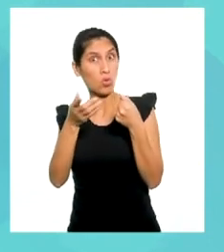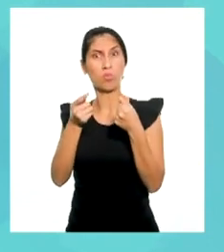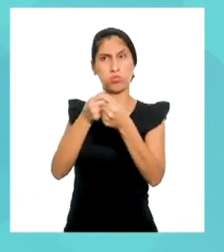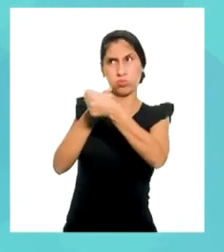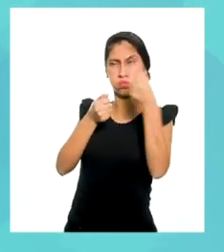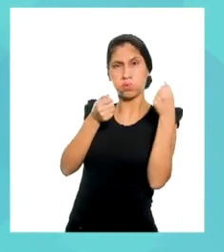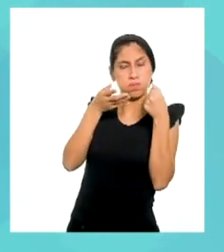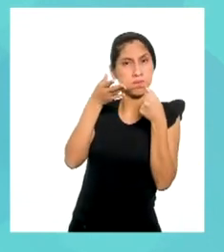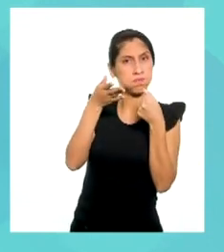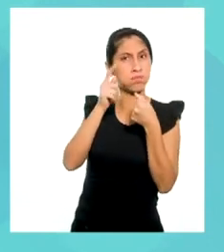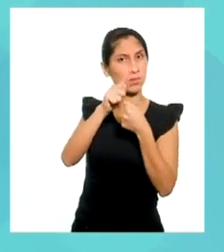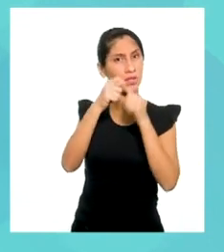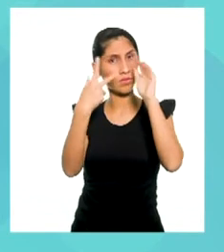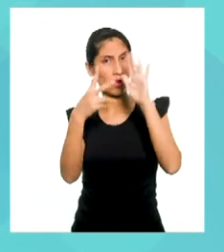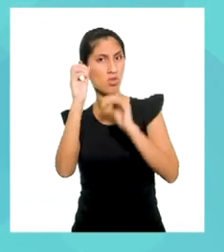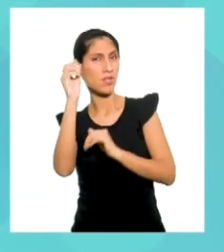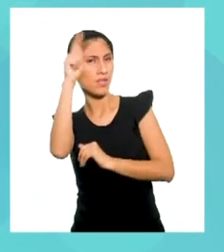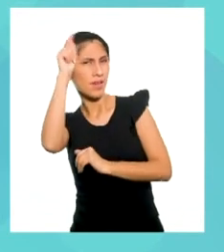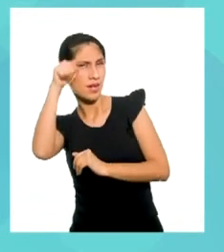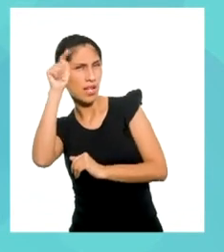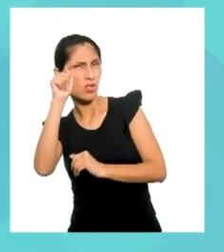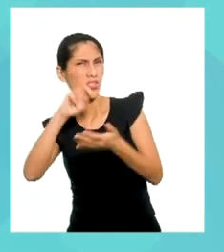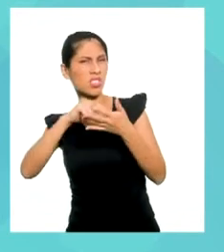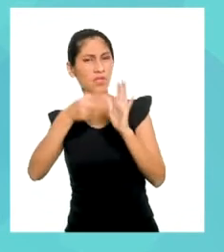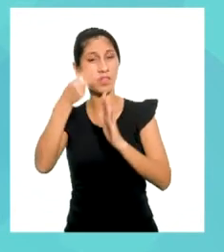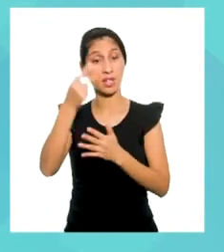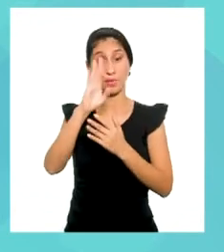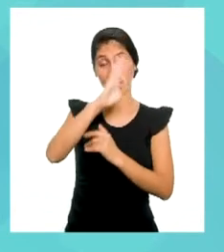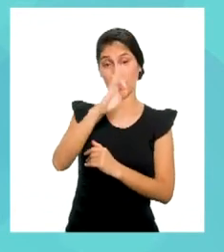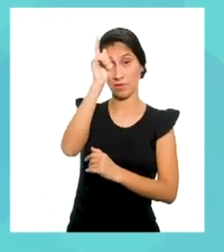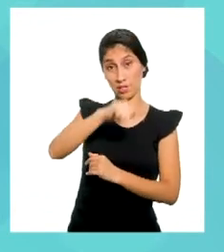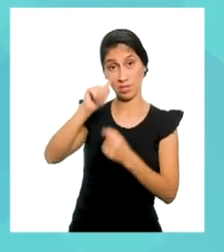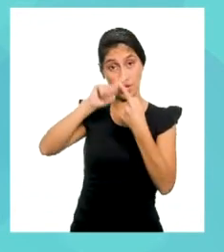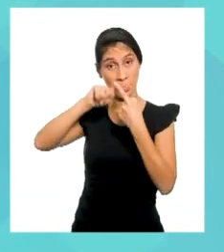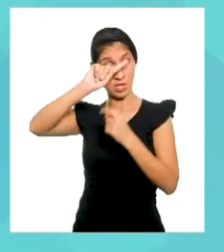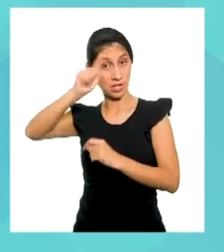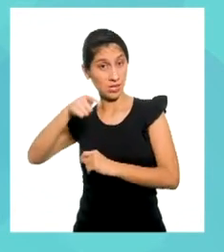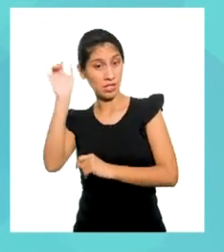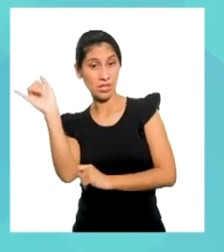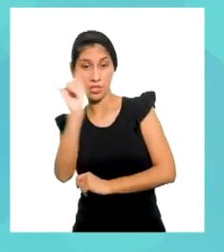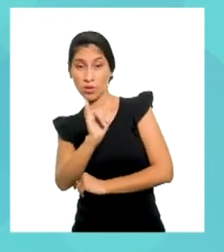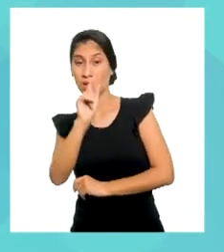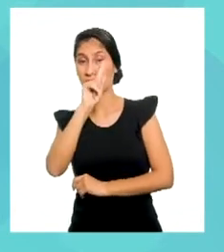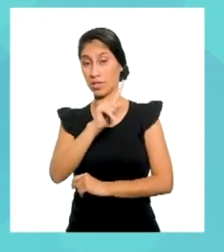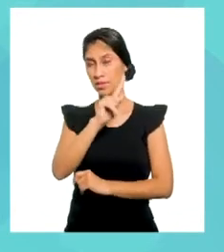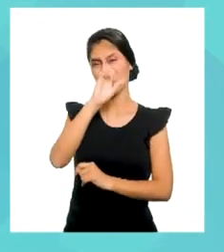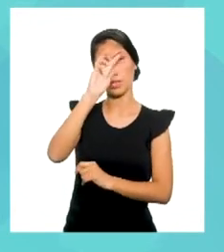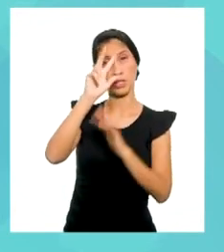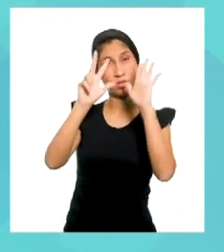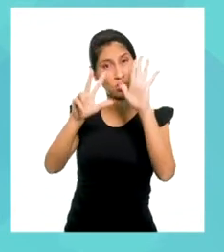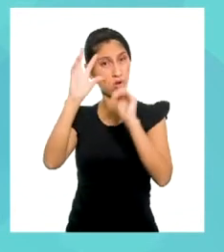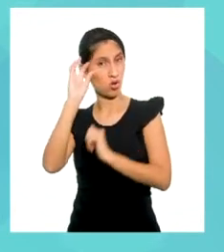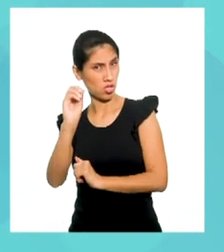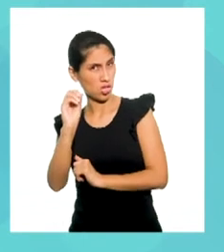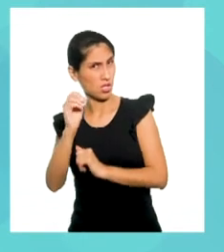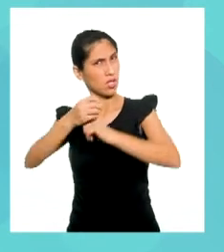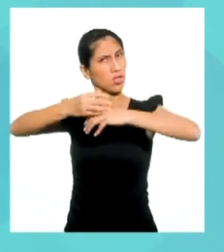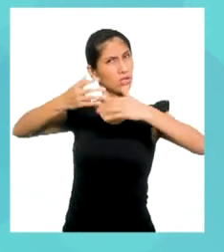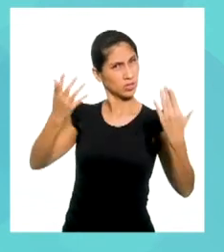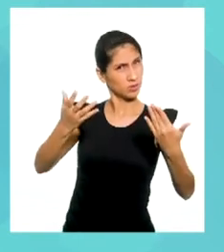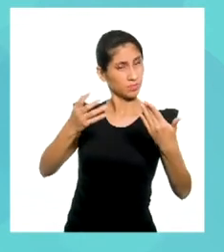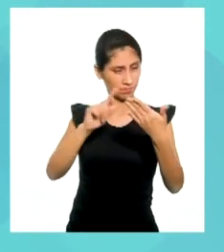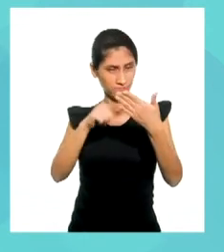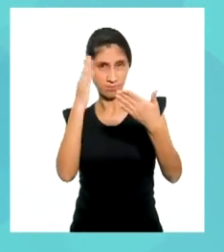grados. Esto quiere decir que f de X debe ser igual a 180. Entonces,